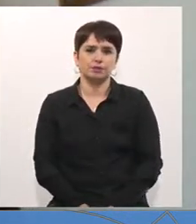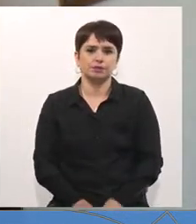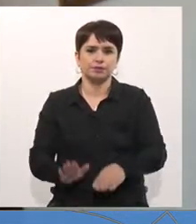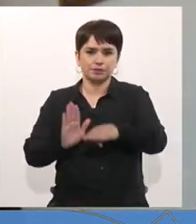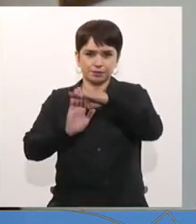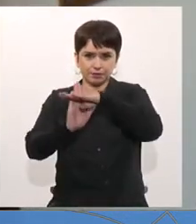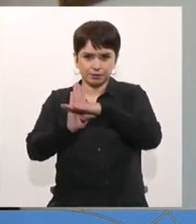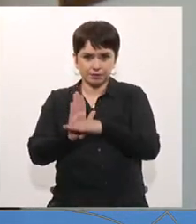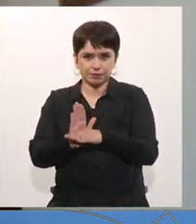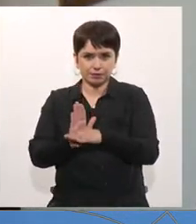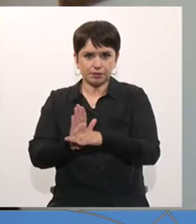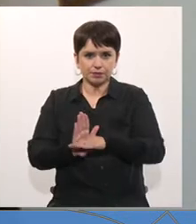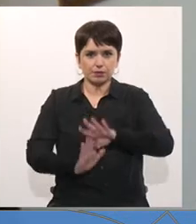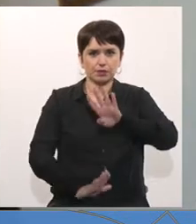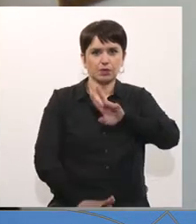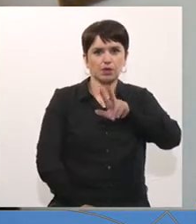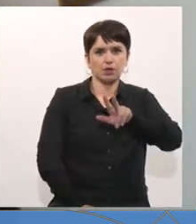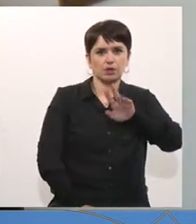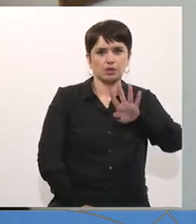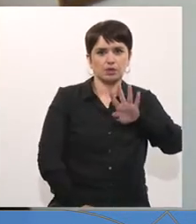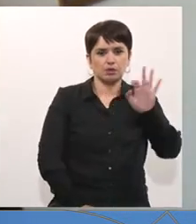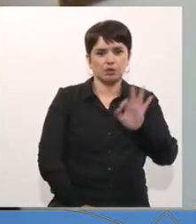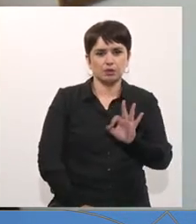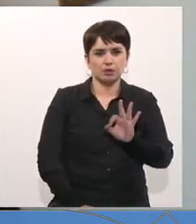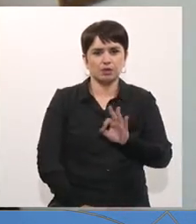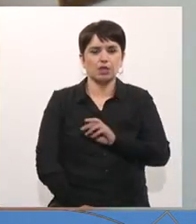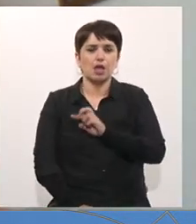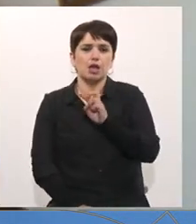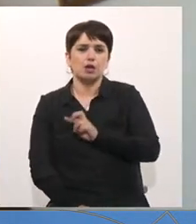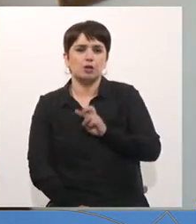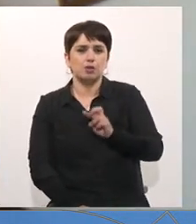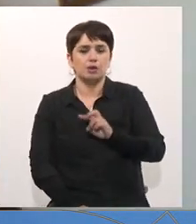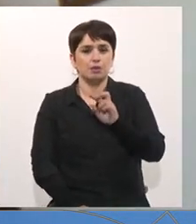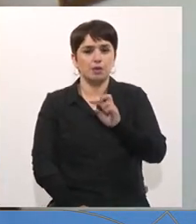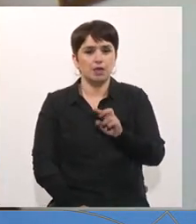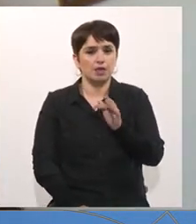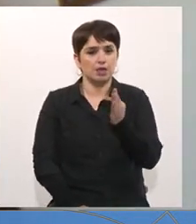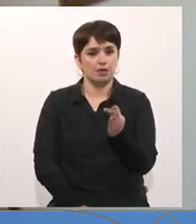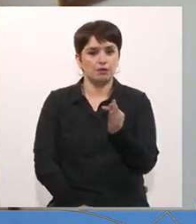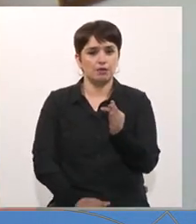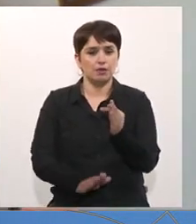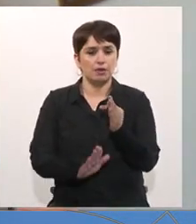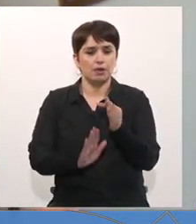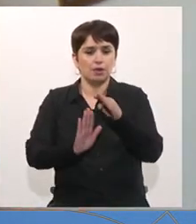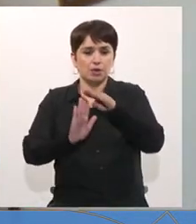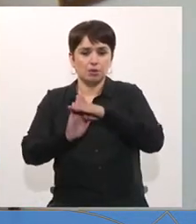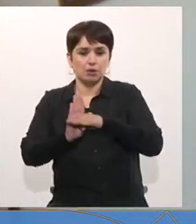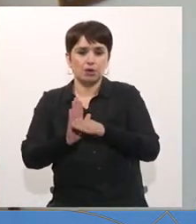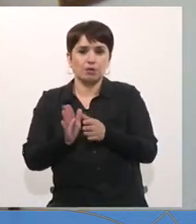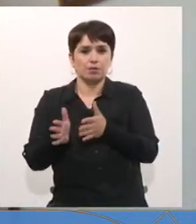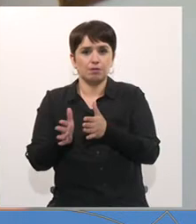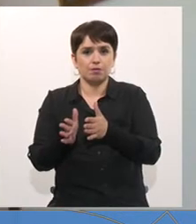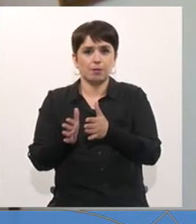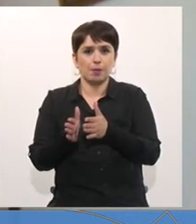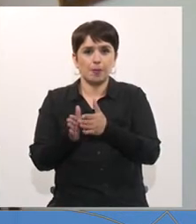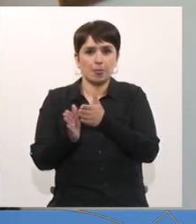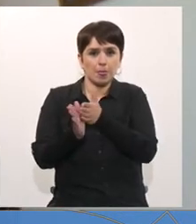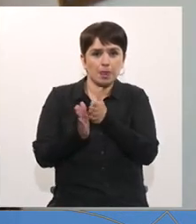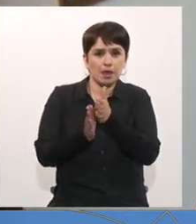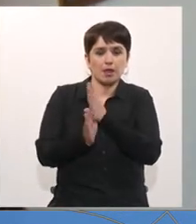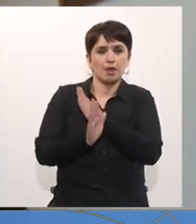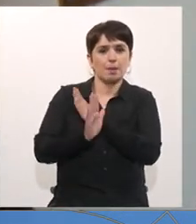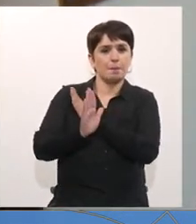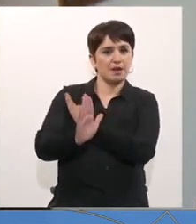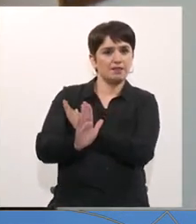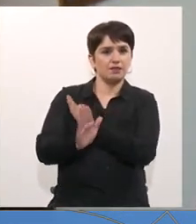especializada un 84%. Y los PPF, que son los programas más leves, si ustedes quieren más de la línea de prevención,